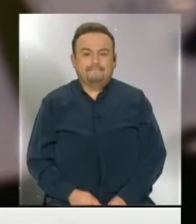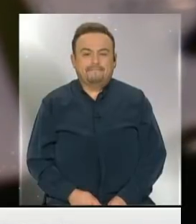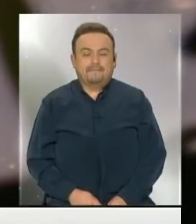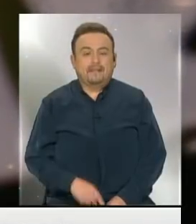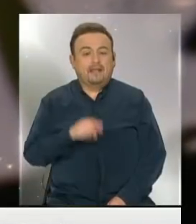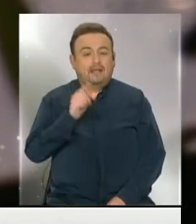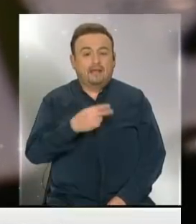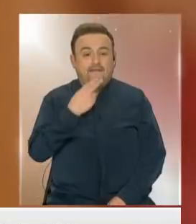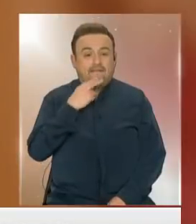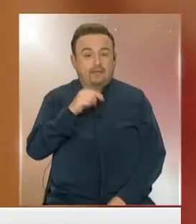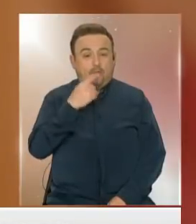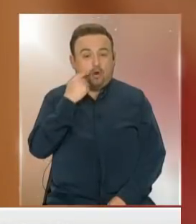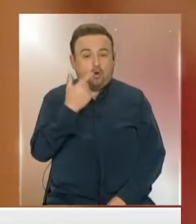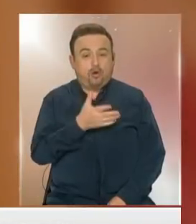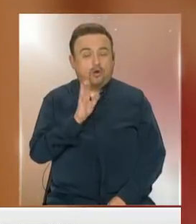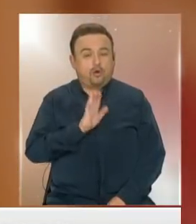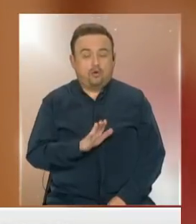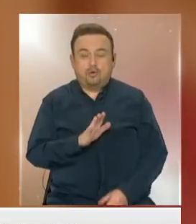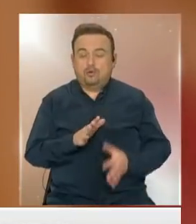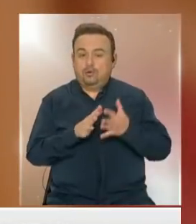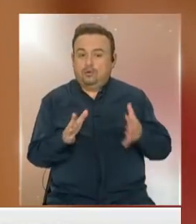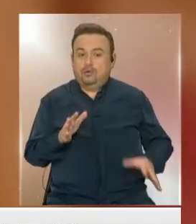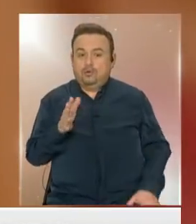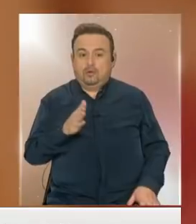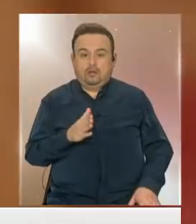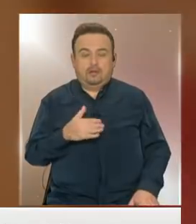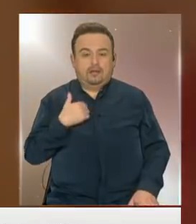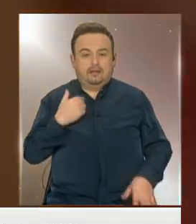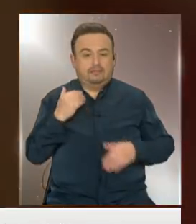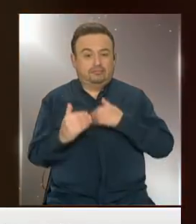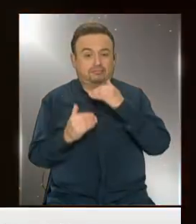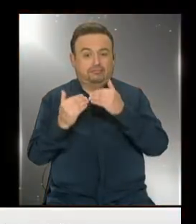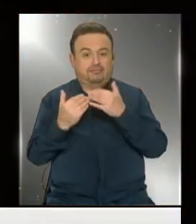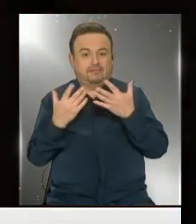La vida de este hombre se puso literalmente cuesta arriba.